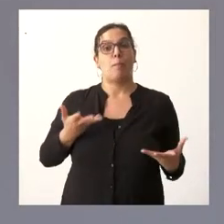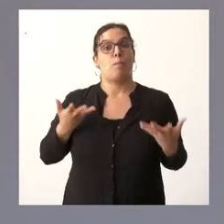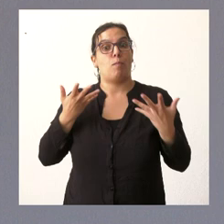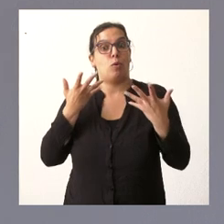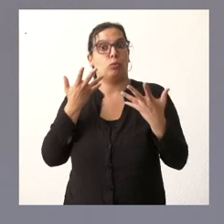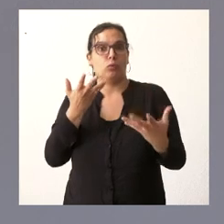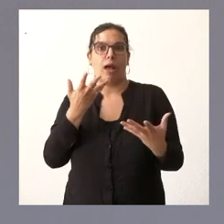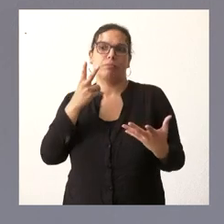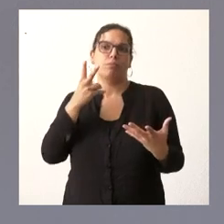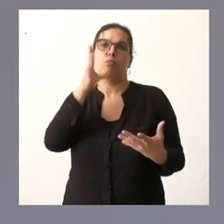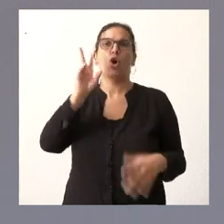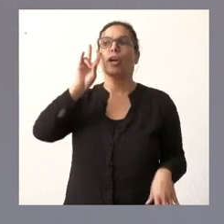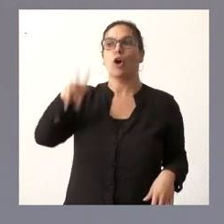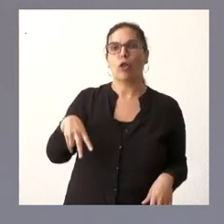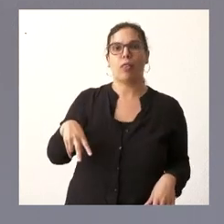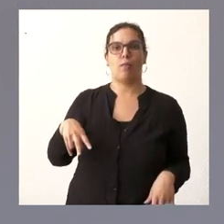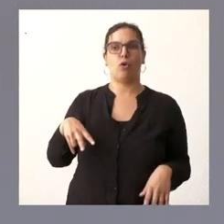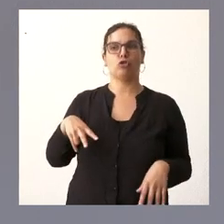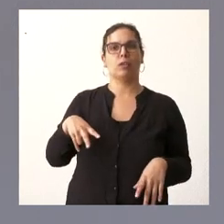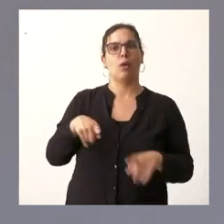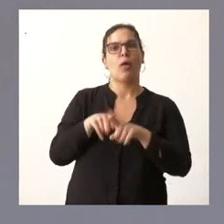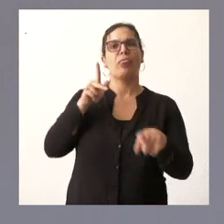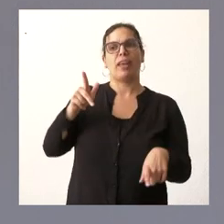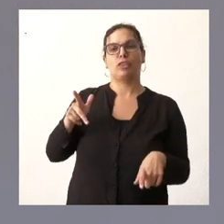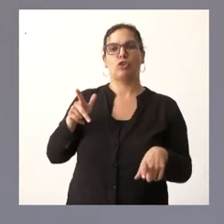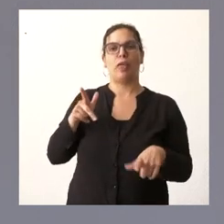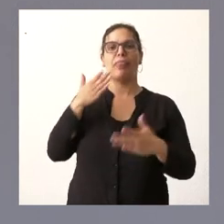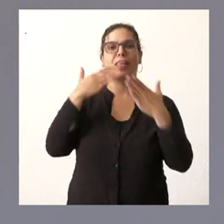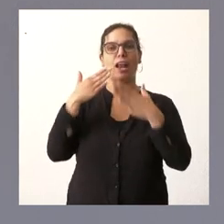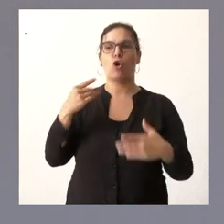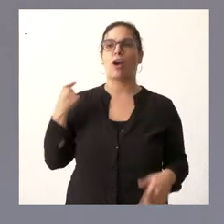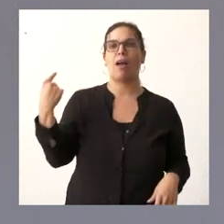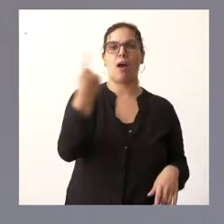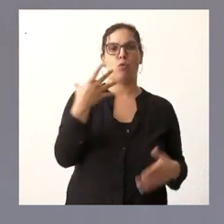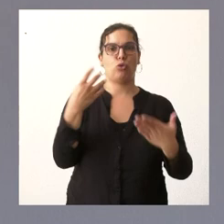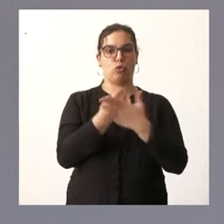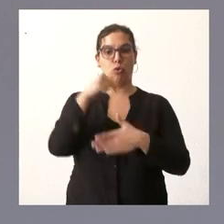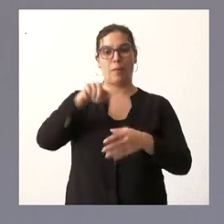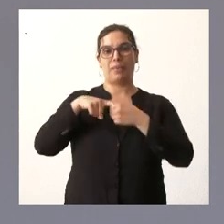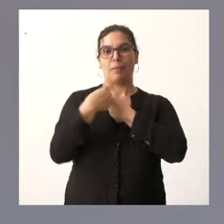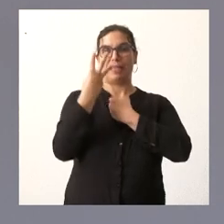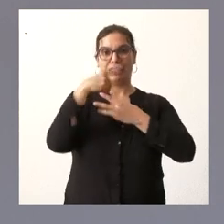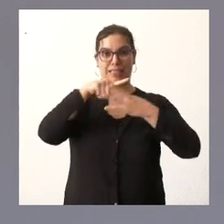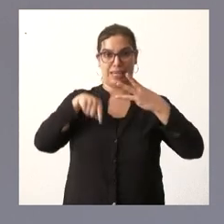legitimidad de cada una de las partes en un diálogo aquí hay tres partes que son